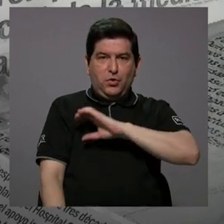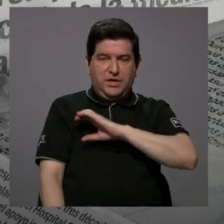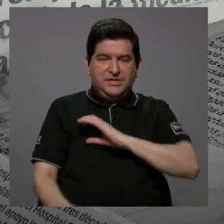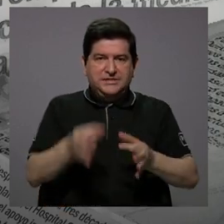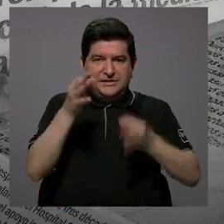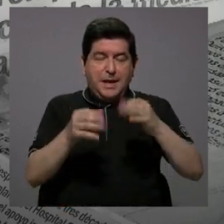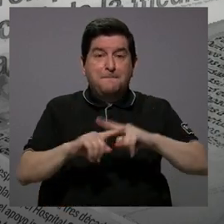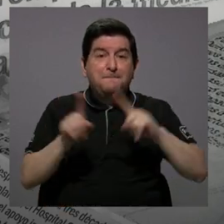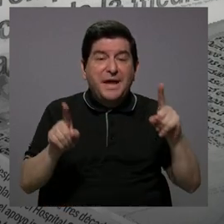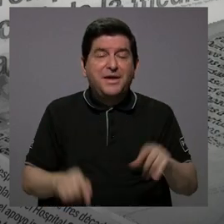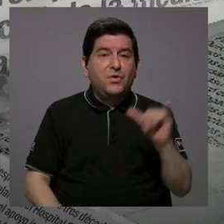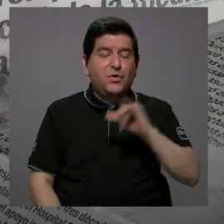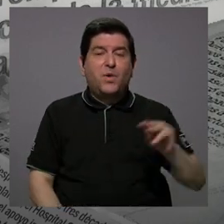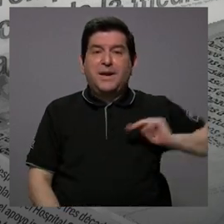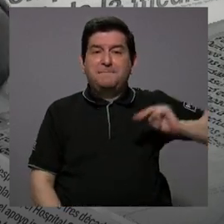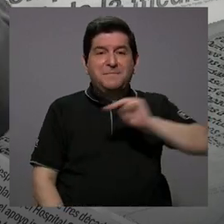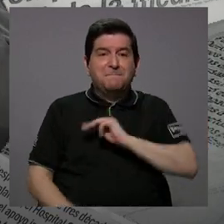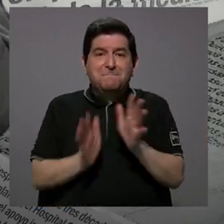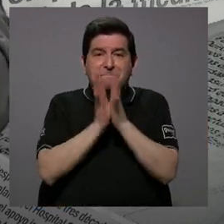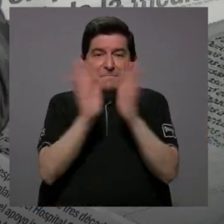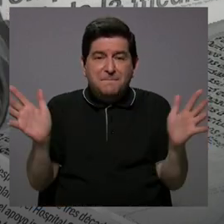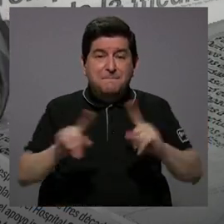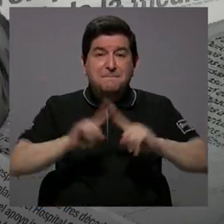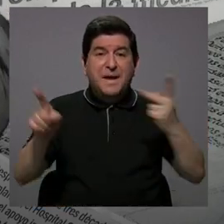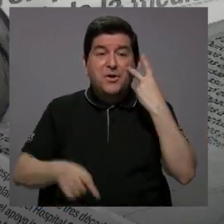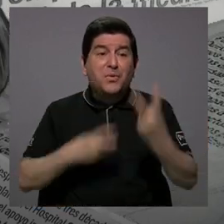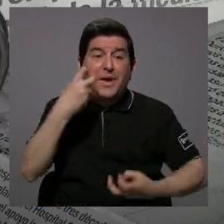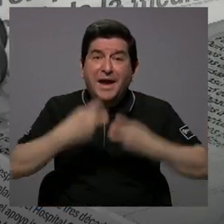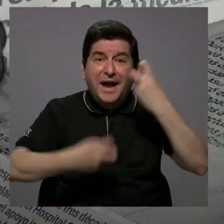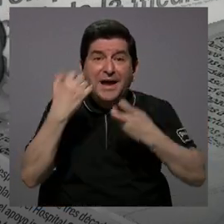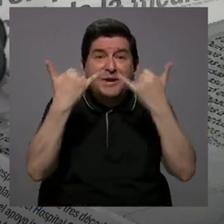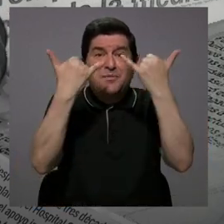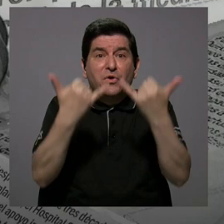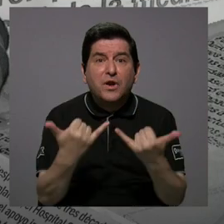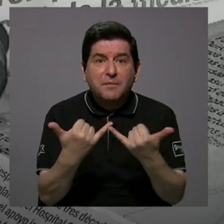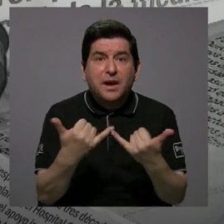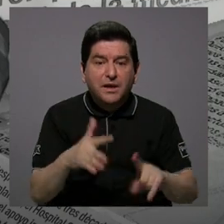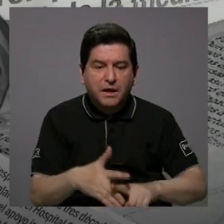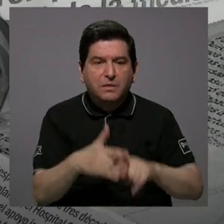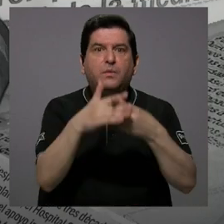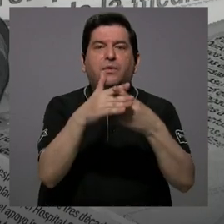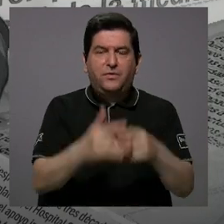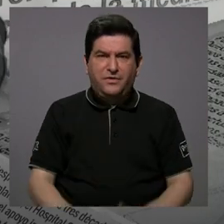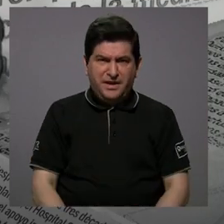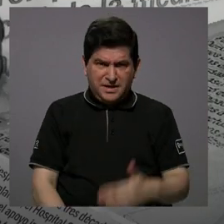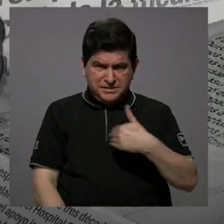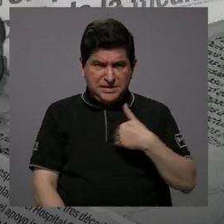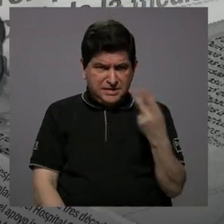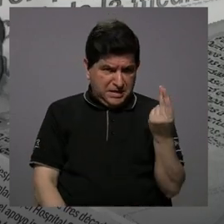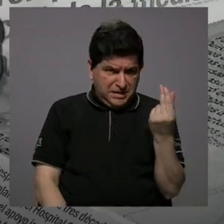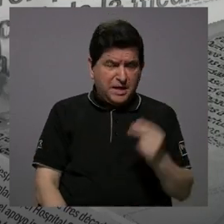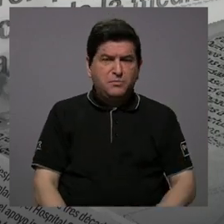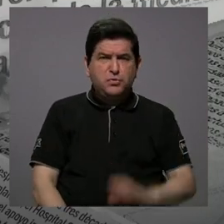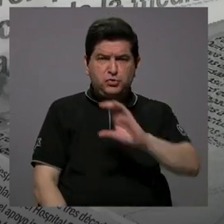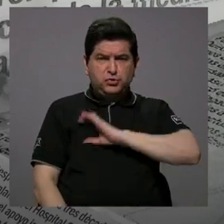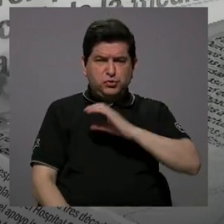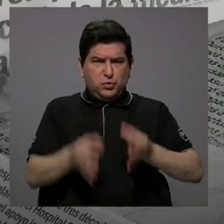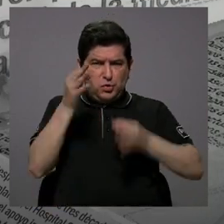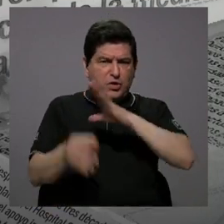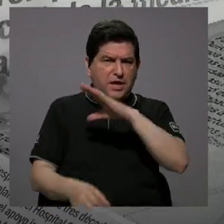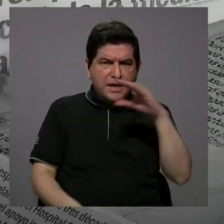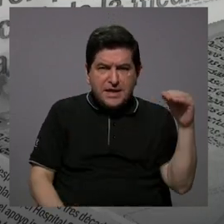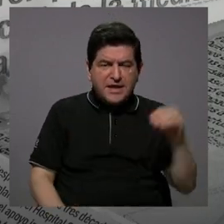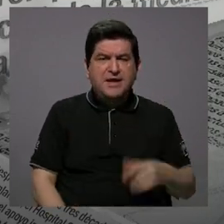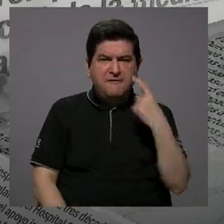pero para la policía judicial y para el ministerio público. Pero vea el problema que se nos va a desembocar. Si tenemos más recursos para la policía judicial y para